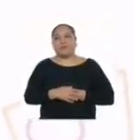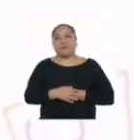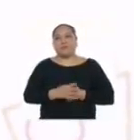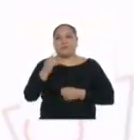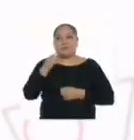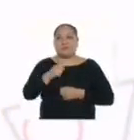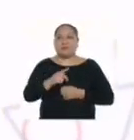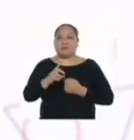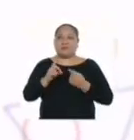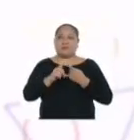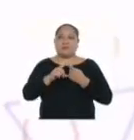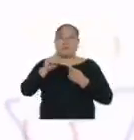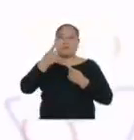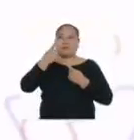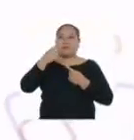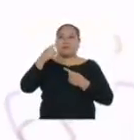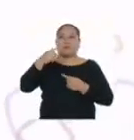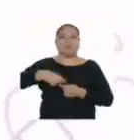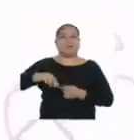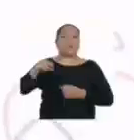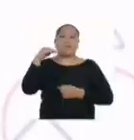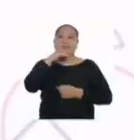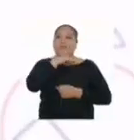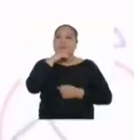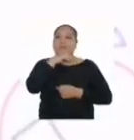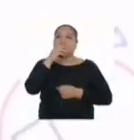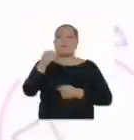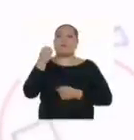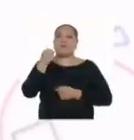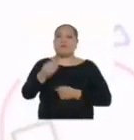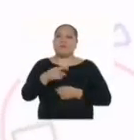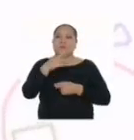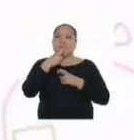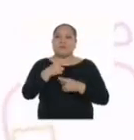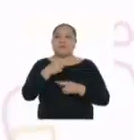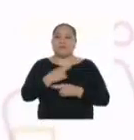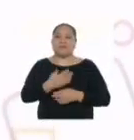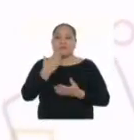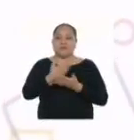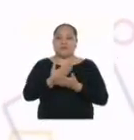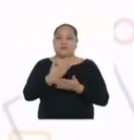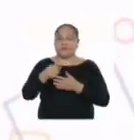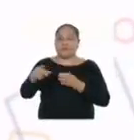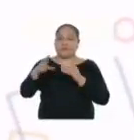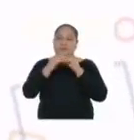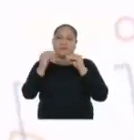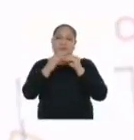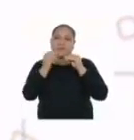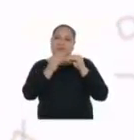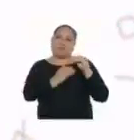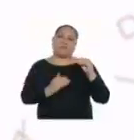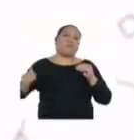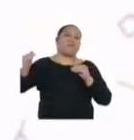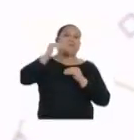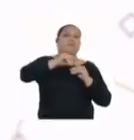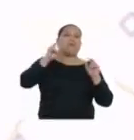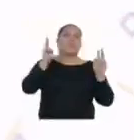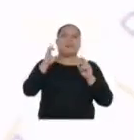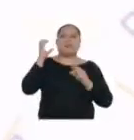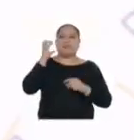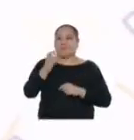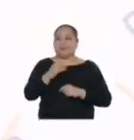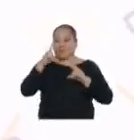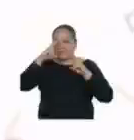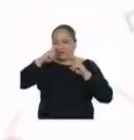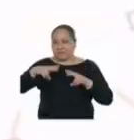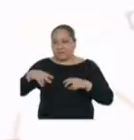Bueno, definitivamente la primera hipótesis es falsa. Porque los resultados obtenidos muestran que las muestras de frutas no tienen más vitamina C que las